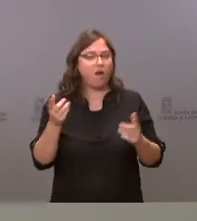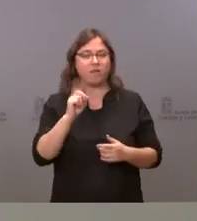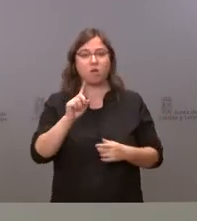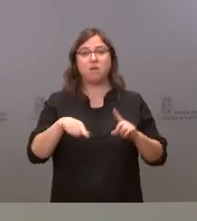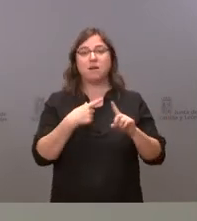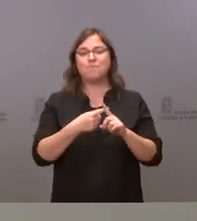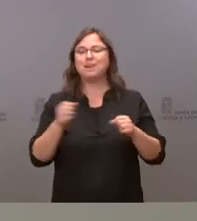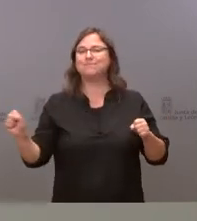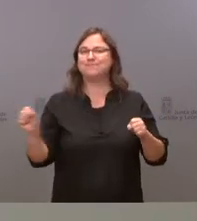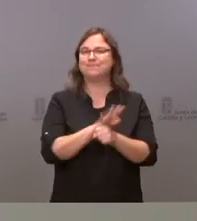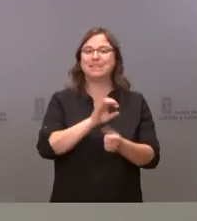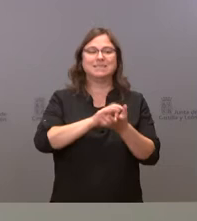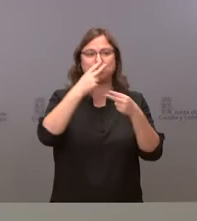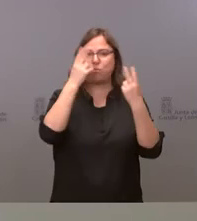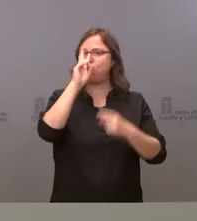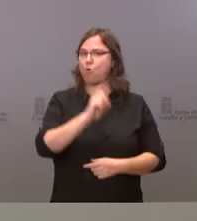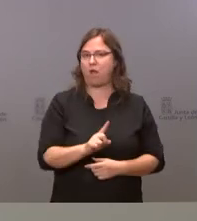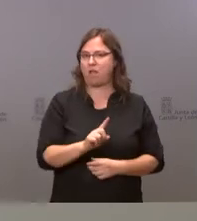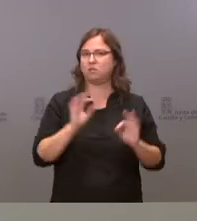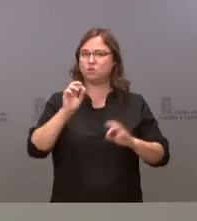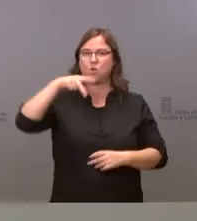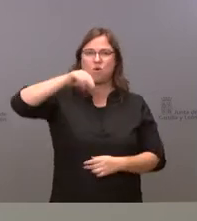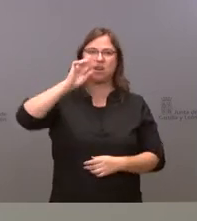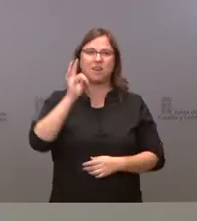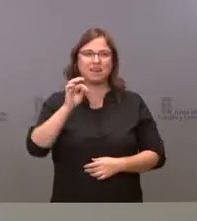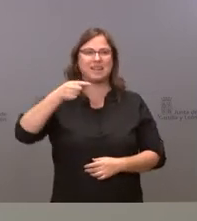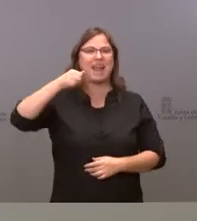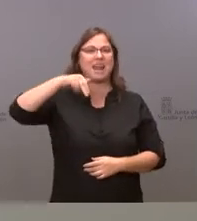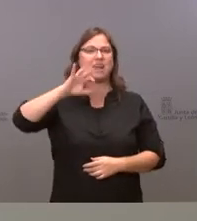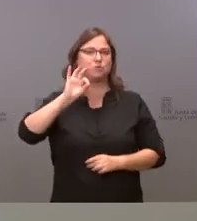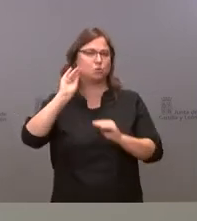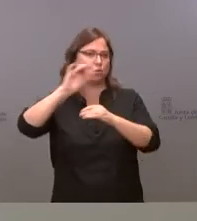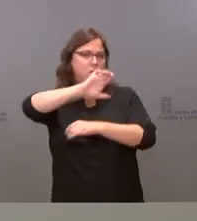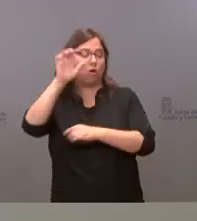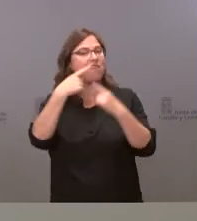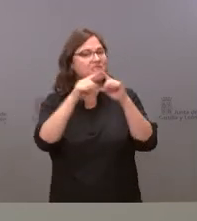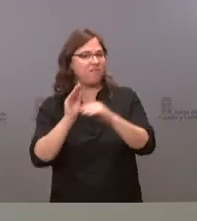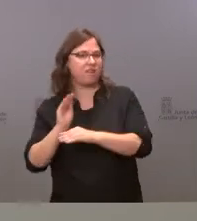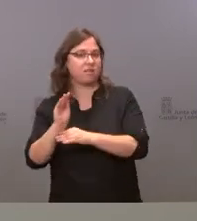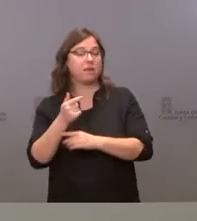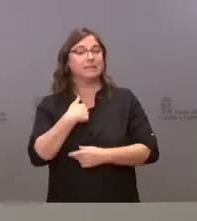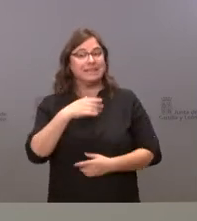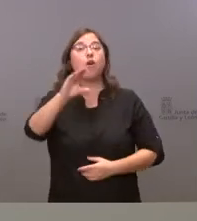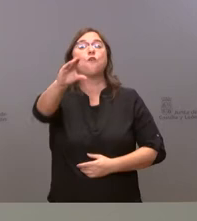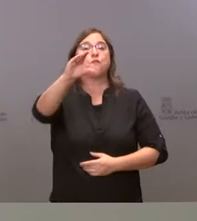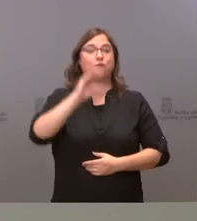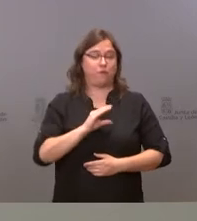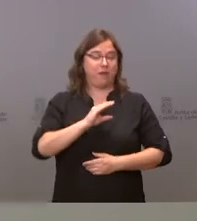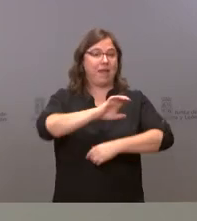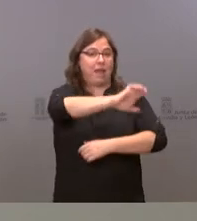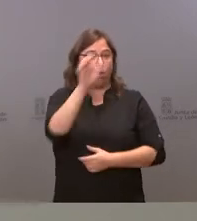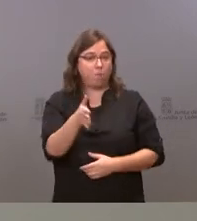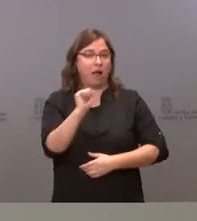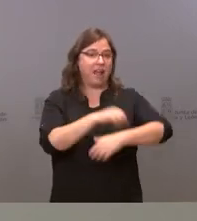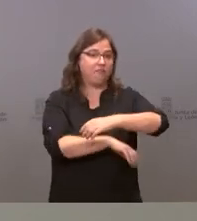tampoco para financiar los servicios públicos que necesitamos con lo cual por un lado tenemos una buena noticia que es que nos vienen fondos europeos que podrían